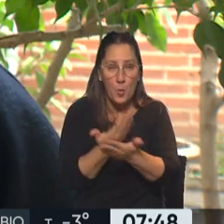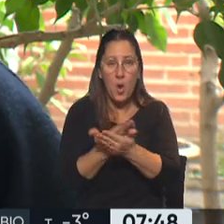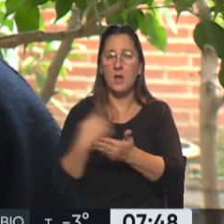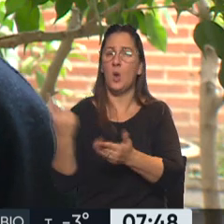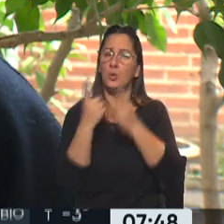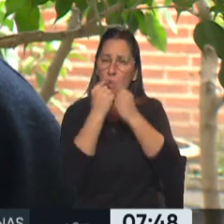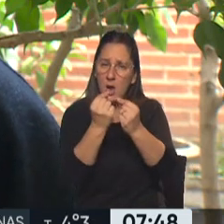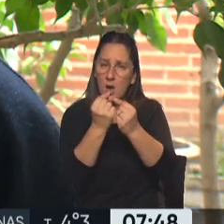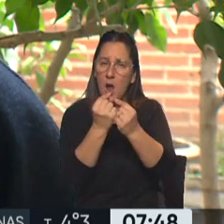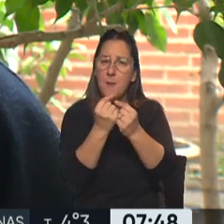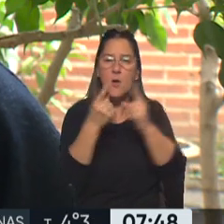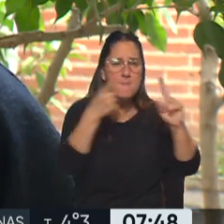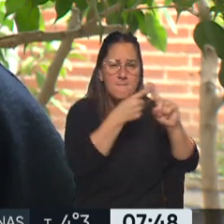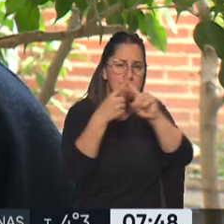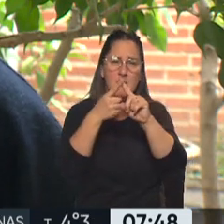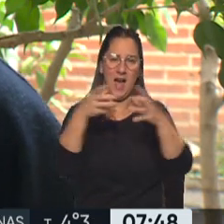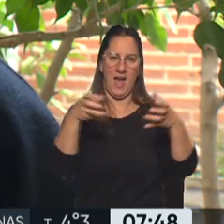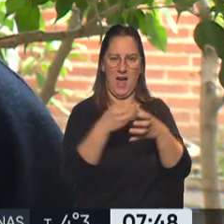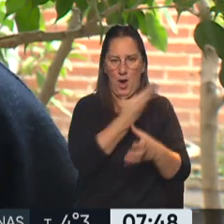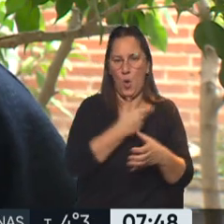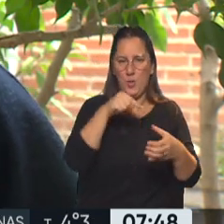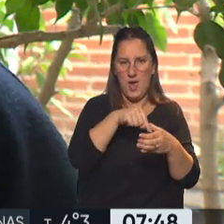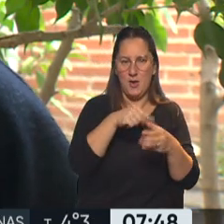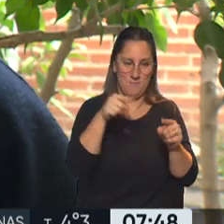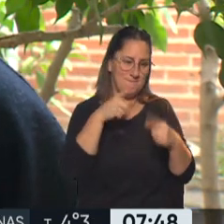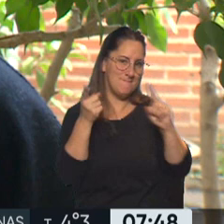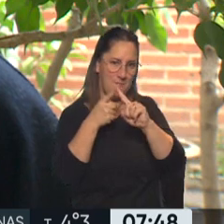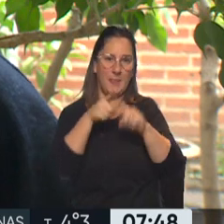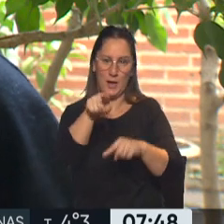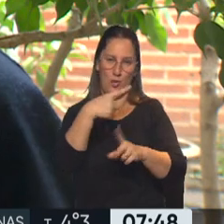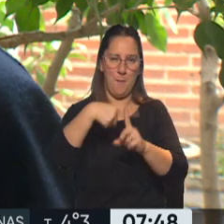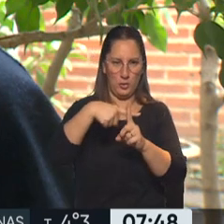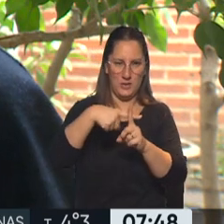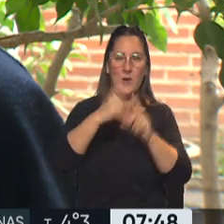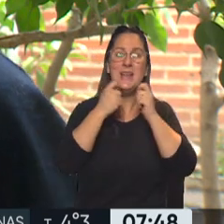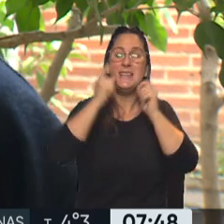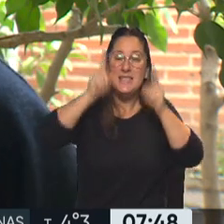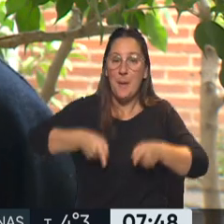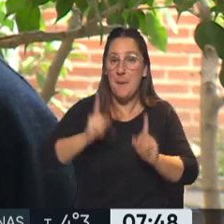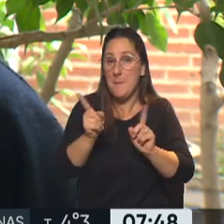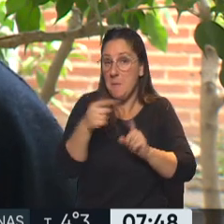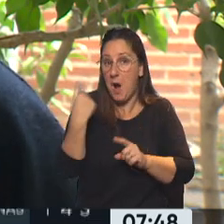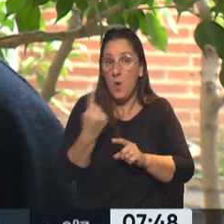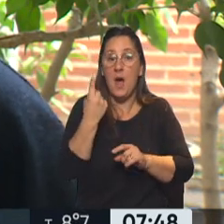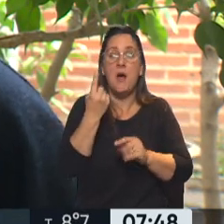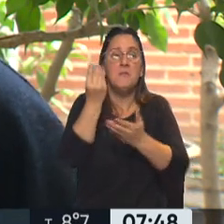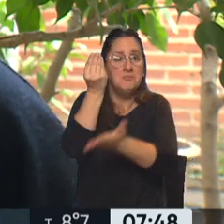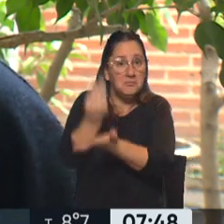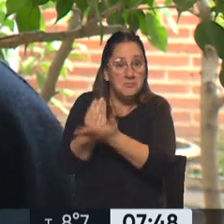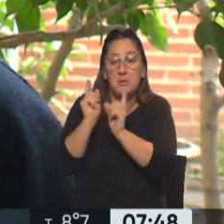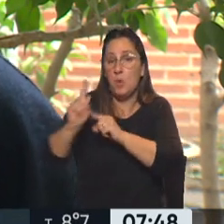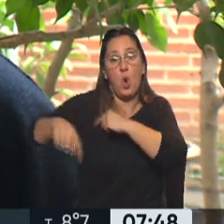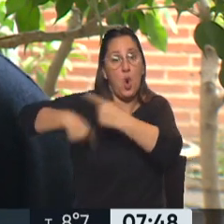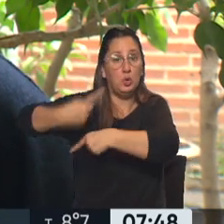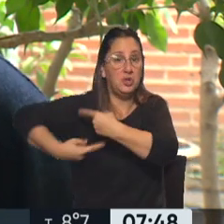nuestros reclamos al conjunto del gobierno y eso lo vemos como positivo. Más, como se dice hasta ahora, van a seguir los funcionarios que